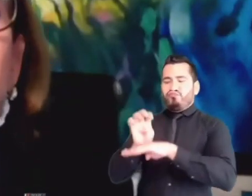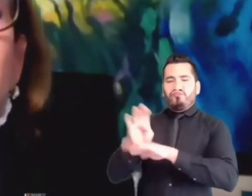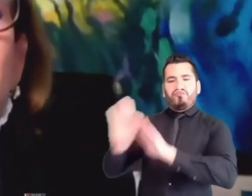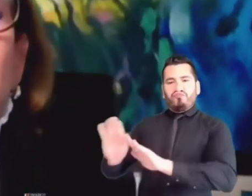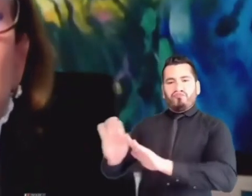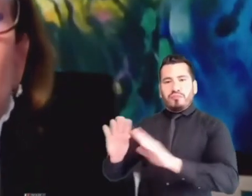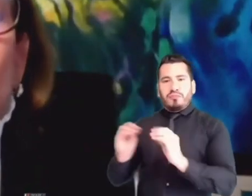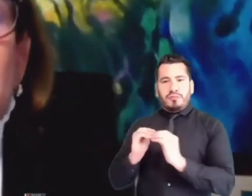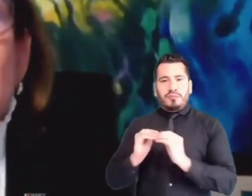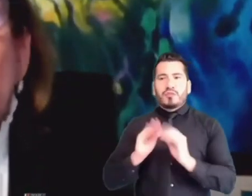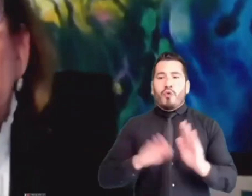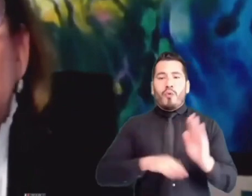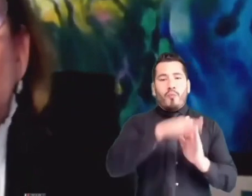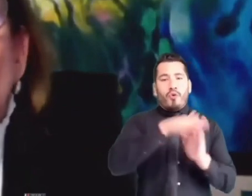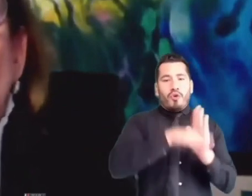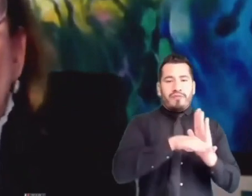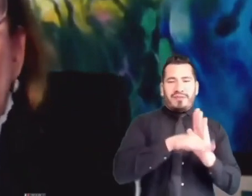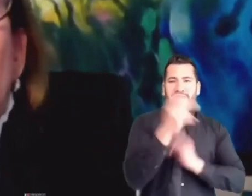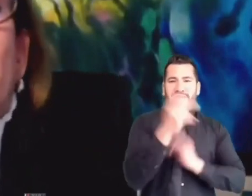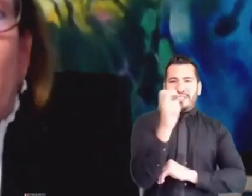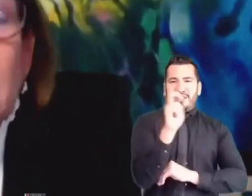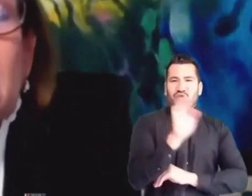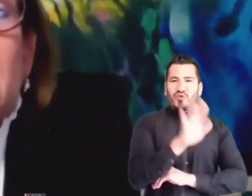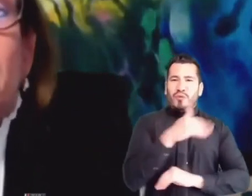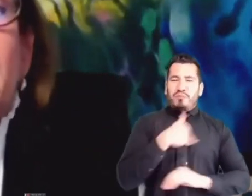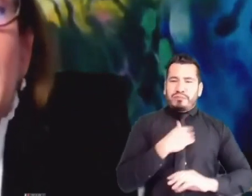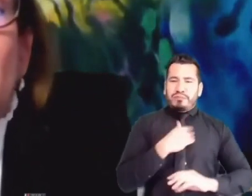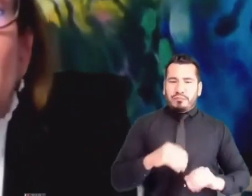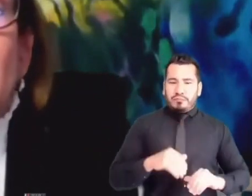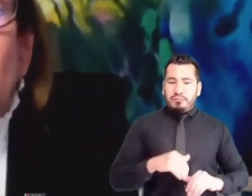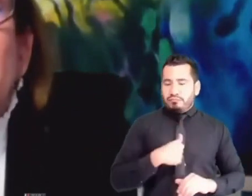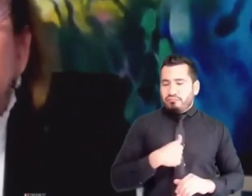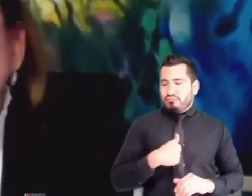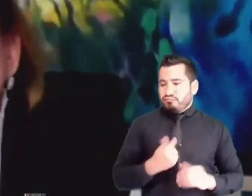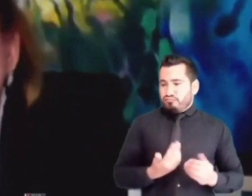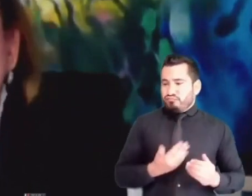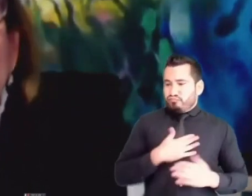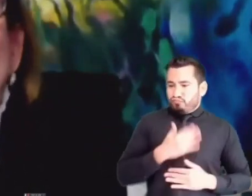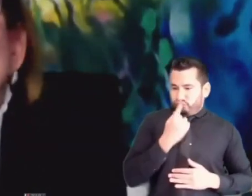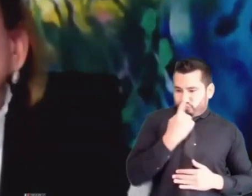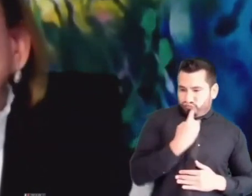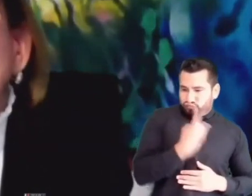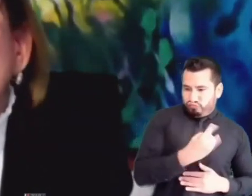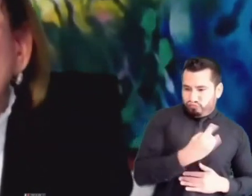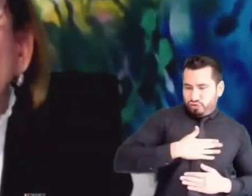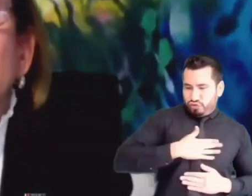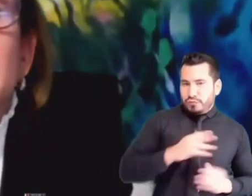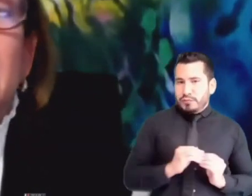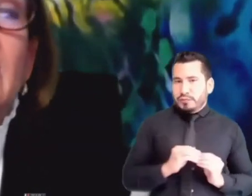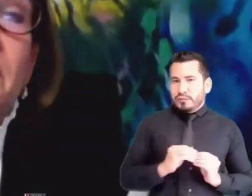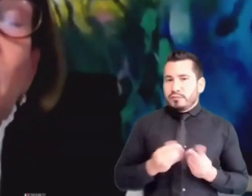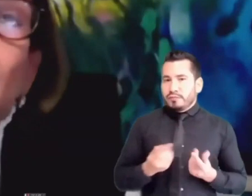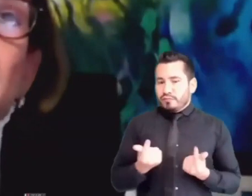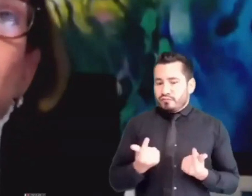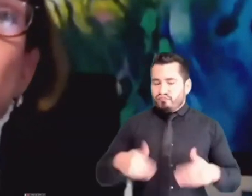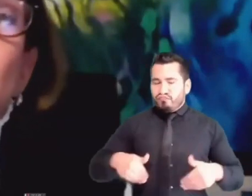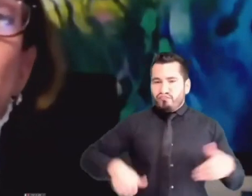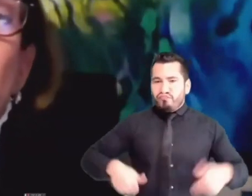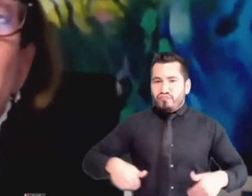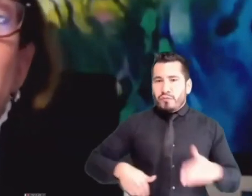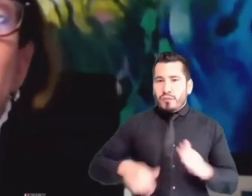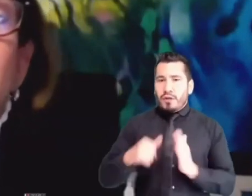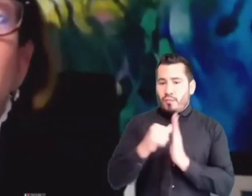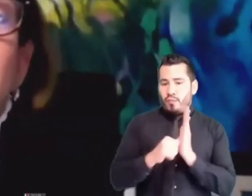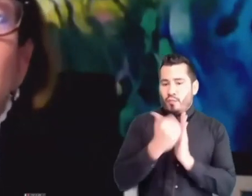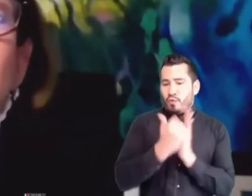Con esa priorización por interés privado, disminuye los recursos para los programas asistenciales de las personas en situación de